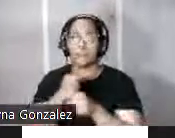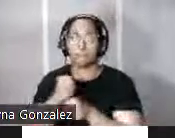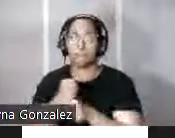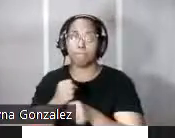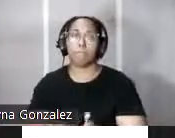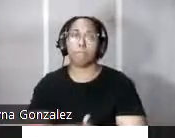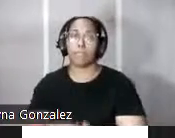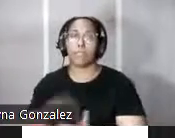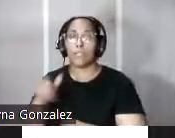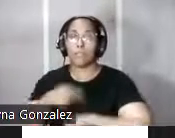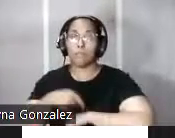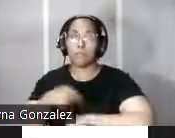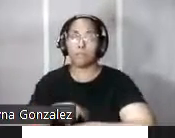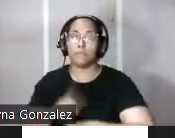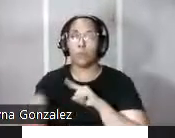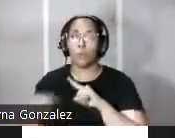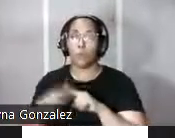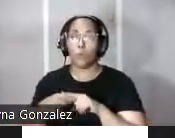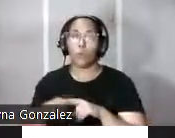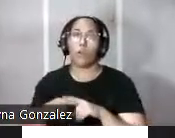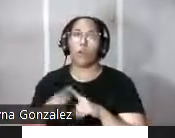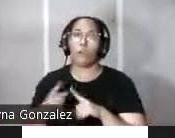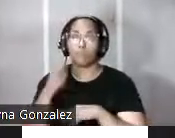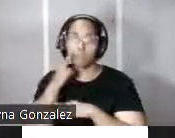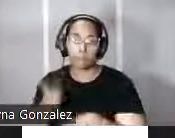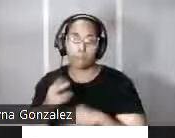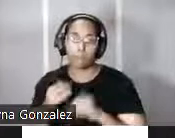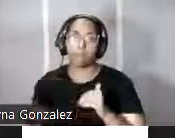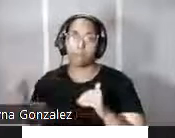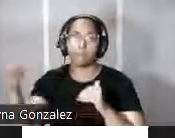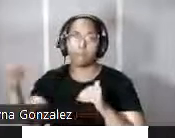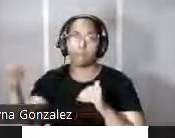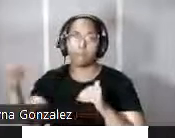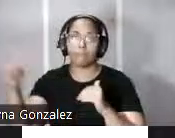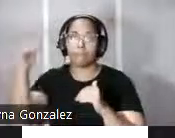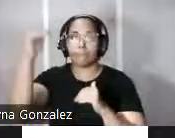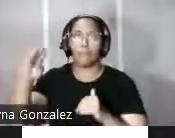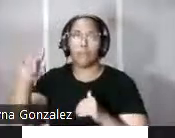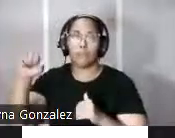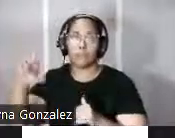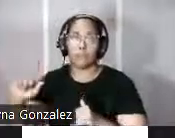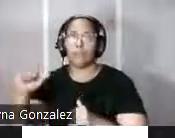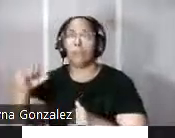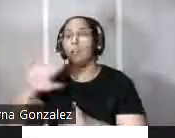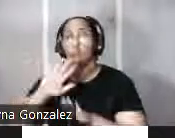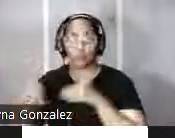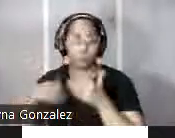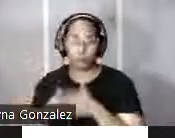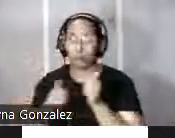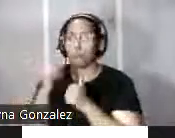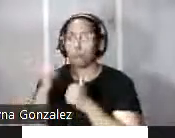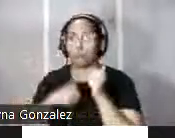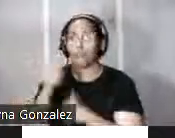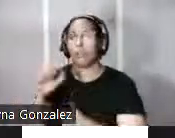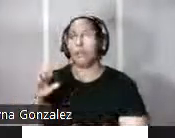es en este momento cuando se levantan una serie de baterías de mampostería todas ellas construidas a